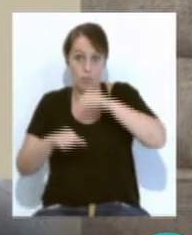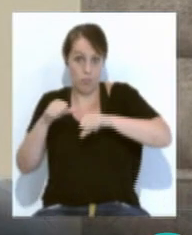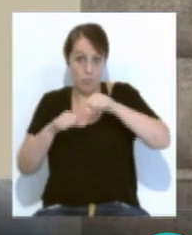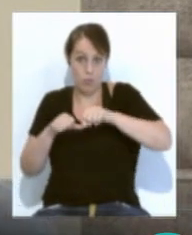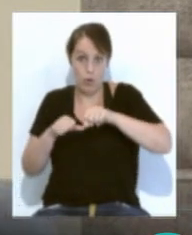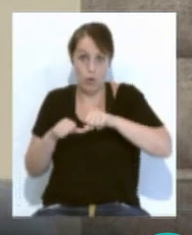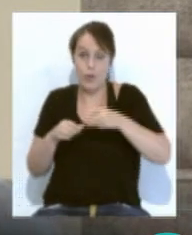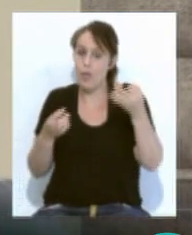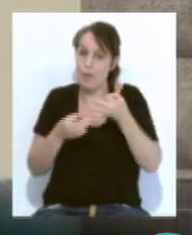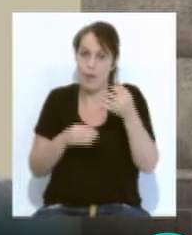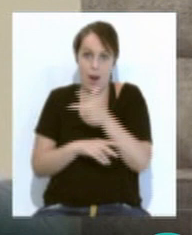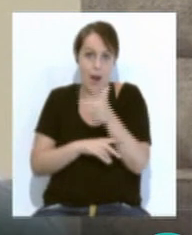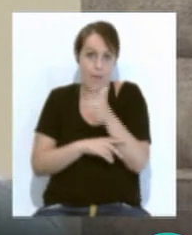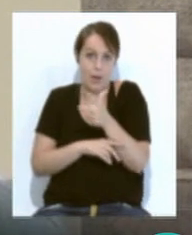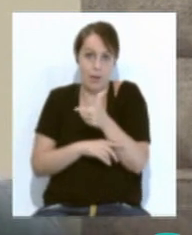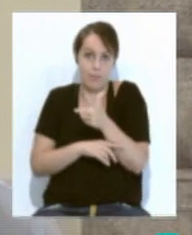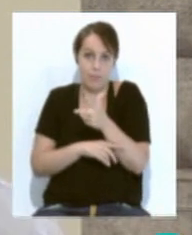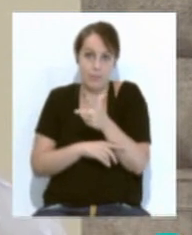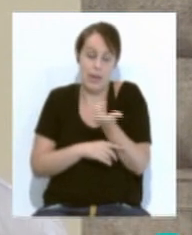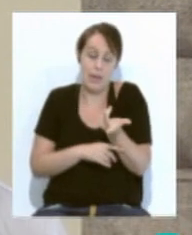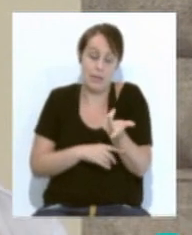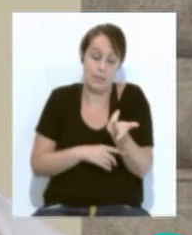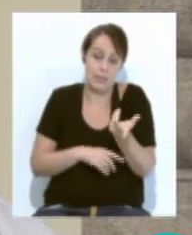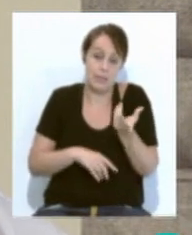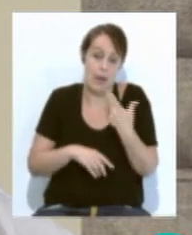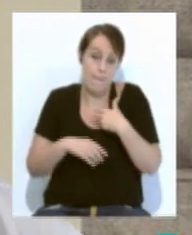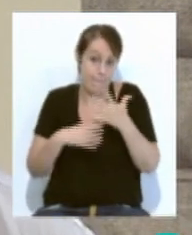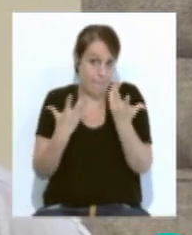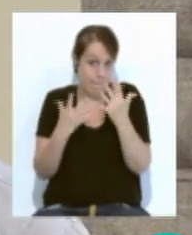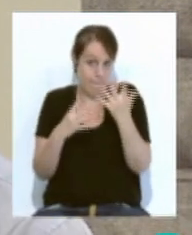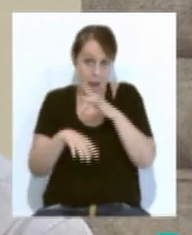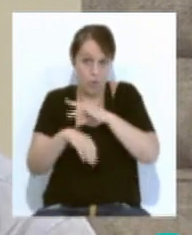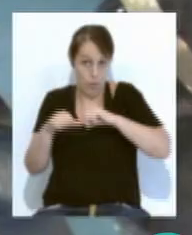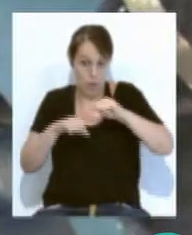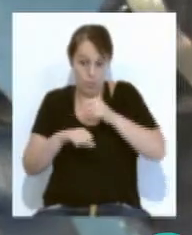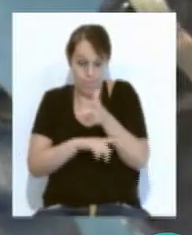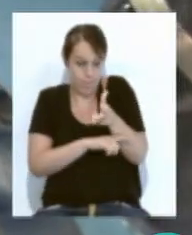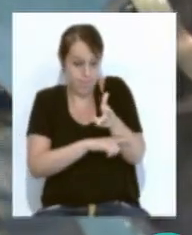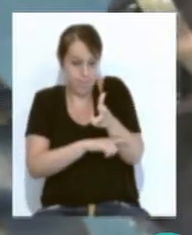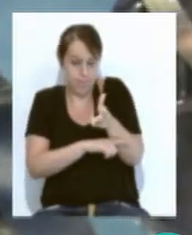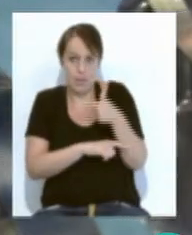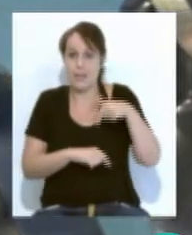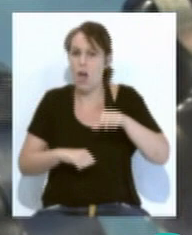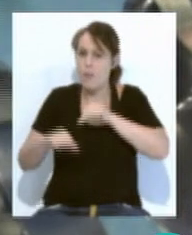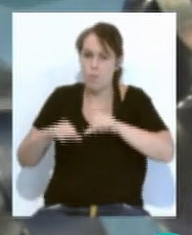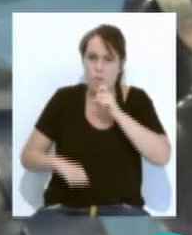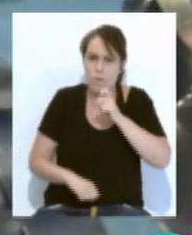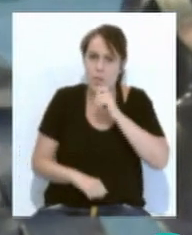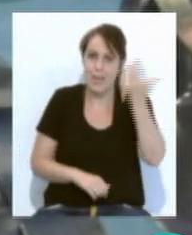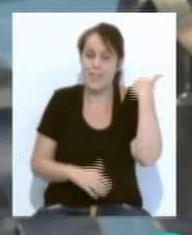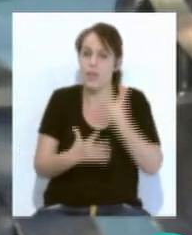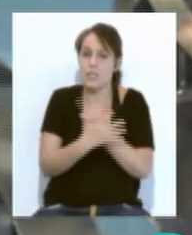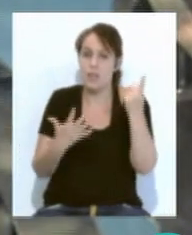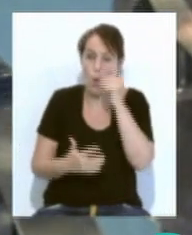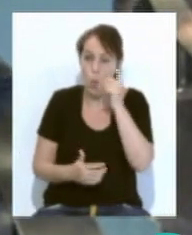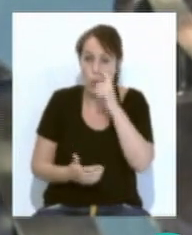cámaras que enfocaban a las manos de los cirujanos. Esta compleja operación se realizó el pasado 16